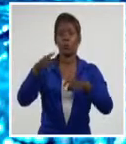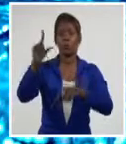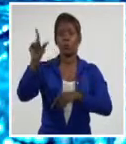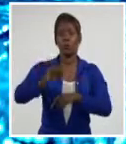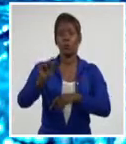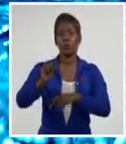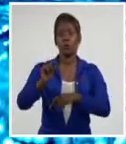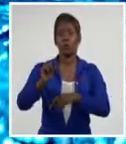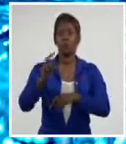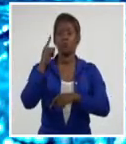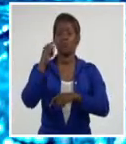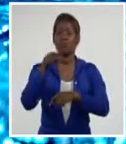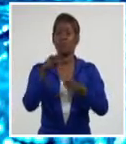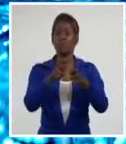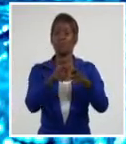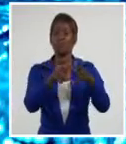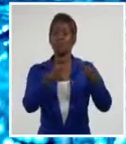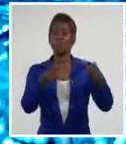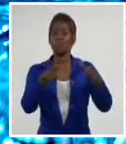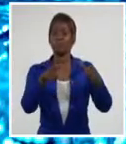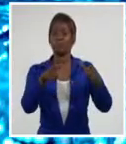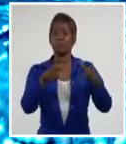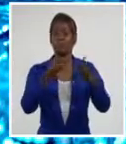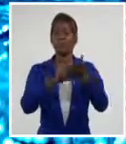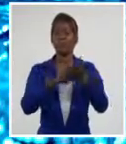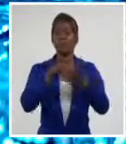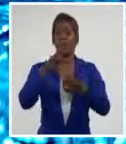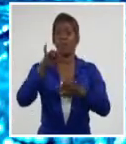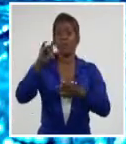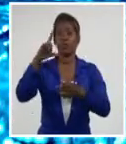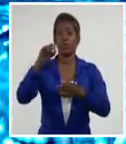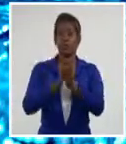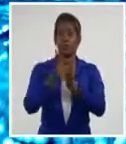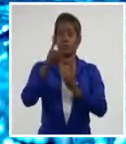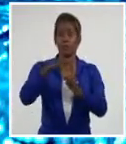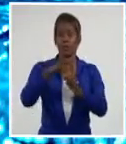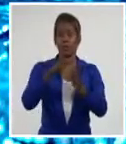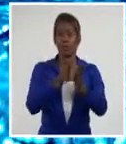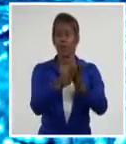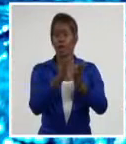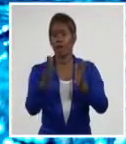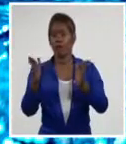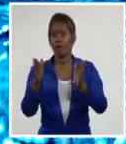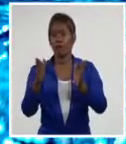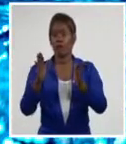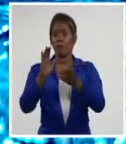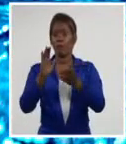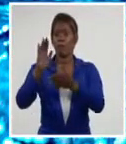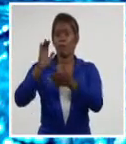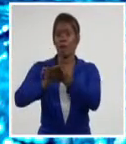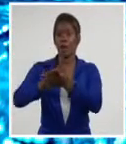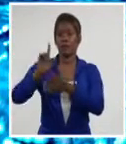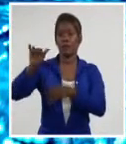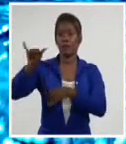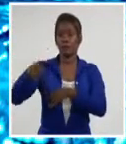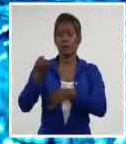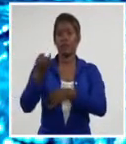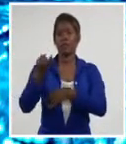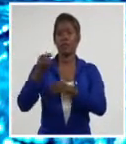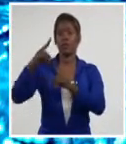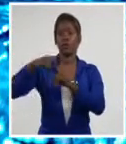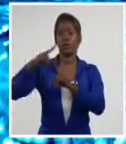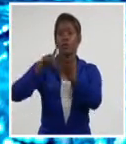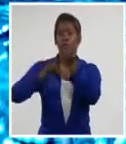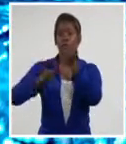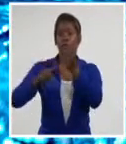gran grupo que se extiende desde Perico en Matanzas hasta Majibacoa en la provincia de las Tunas, y otro menor